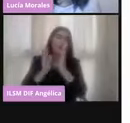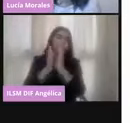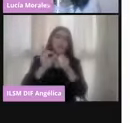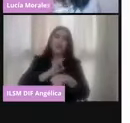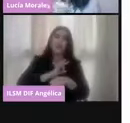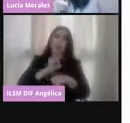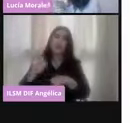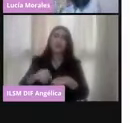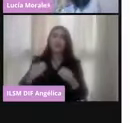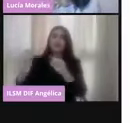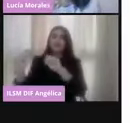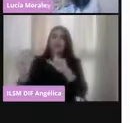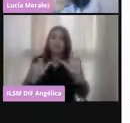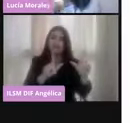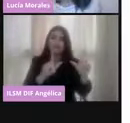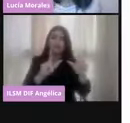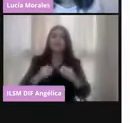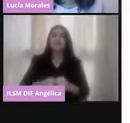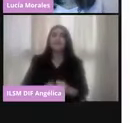apoyan con la siguiente, por favor.